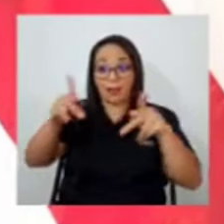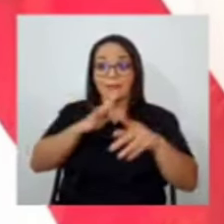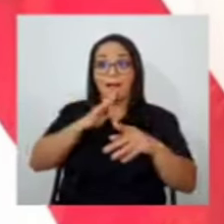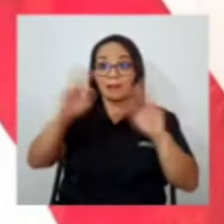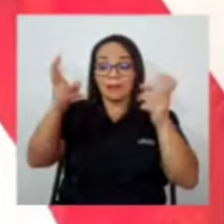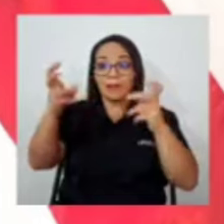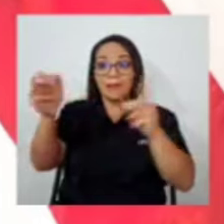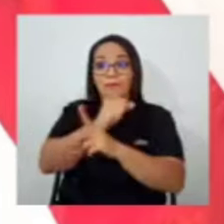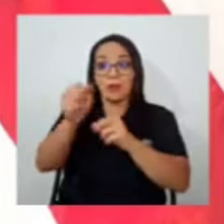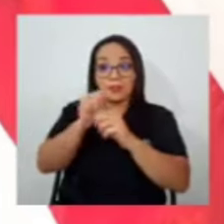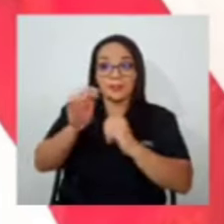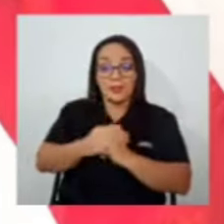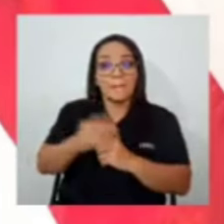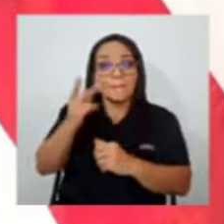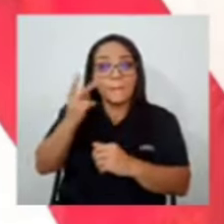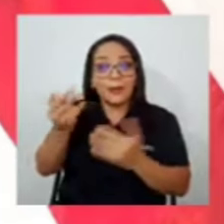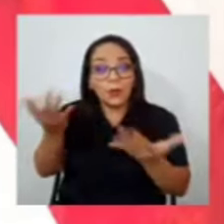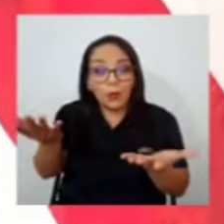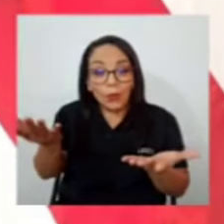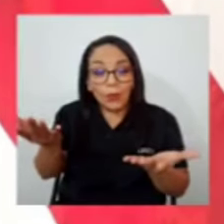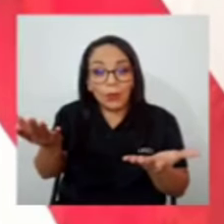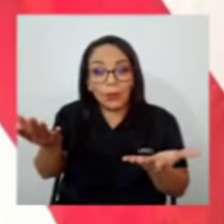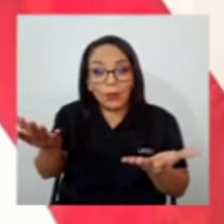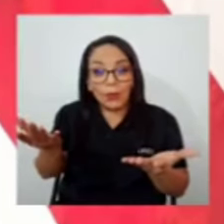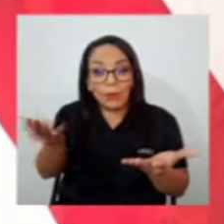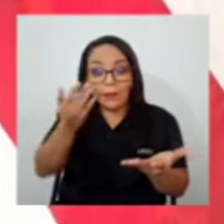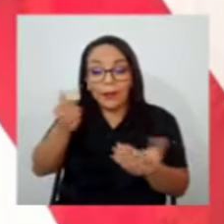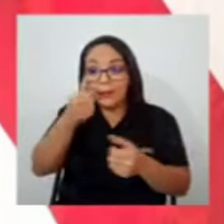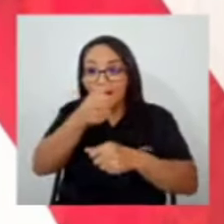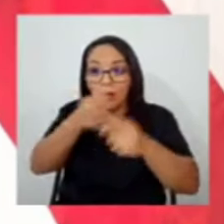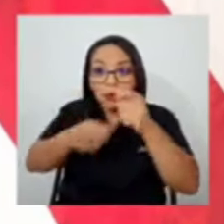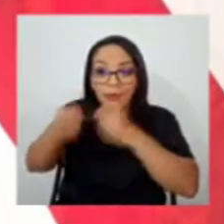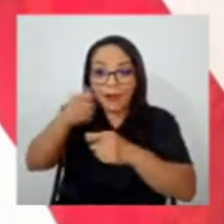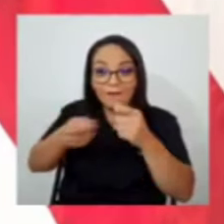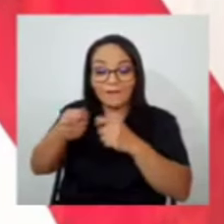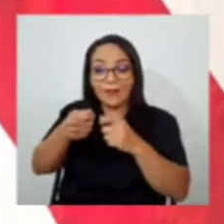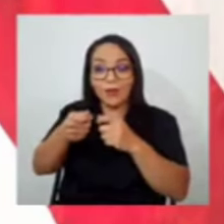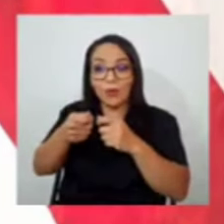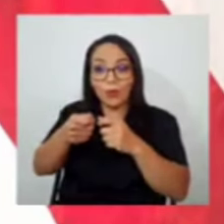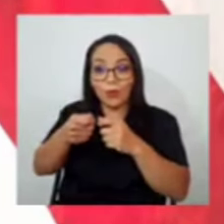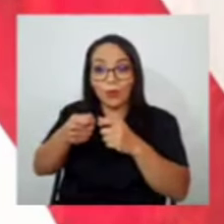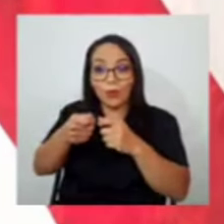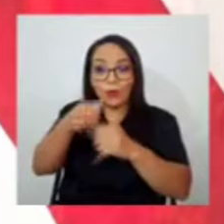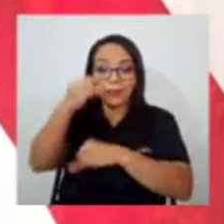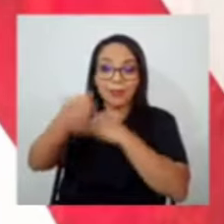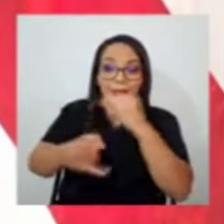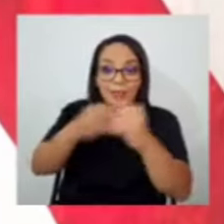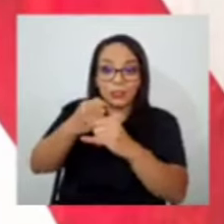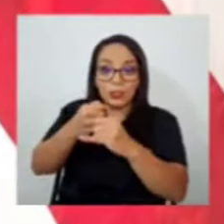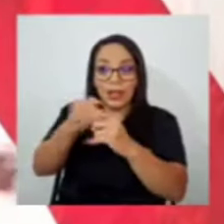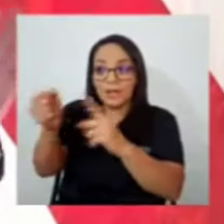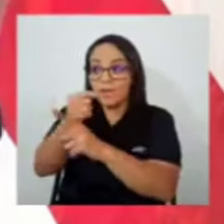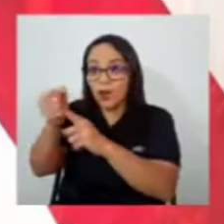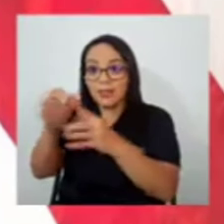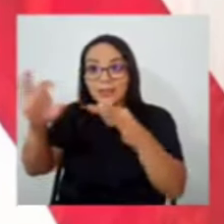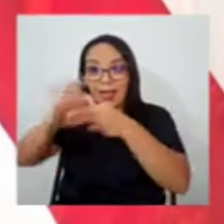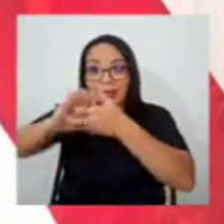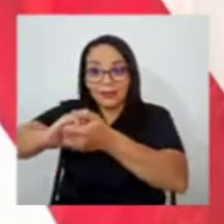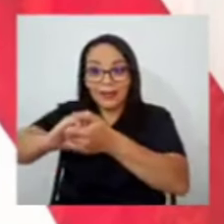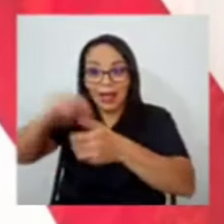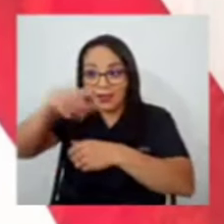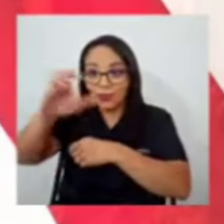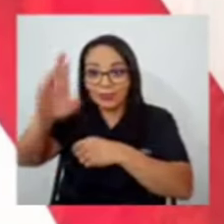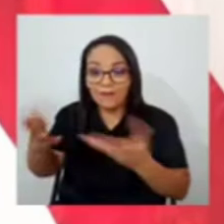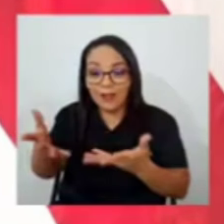una relación entre el narcotráfico al mayor o internacional, y la violencia en Costa Rica. Ah no, pero no se pueden